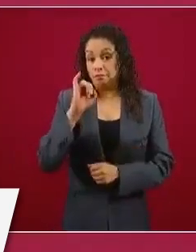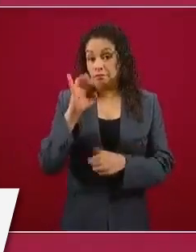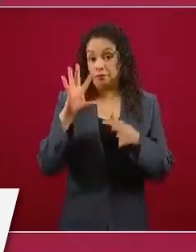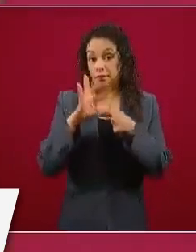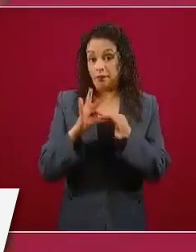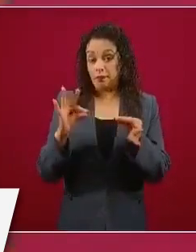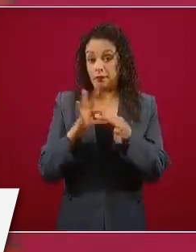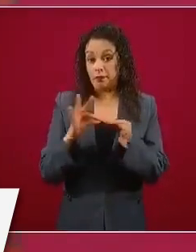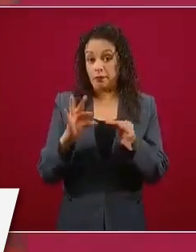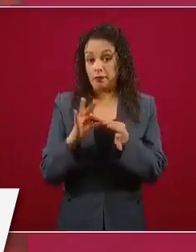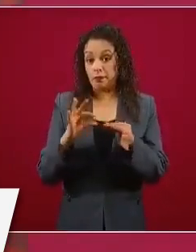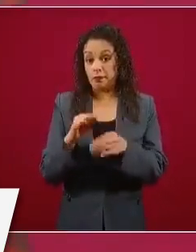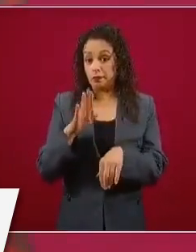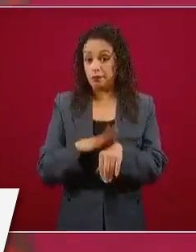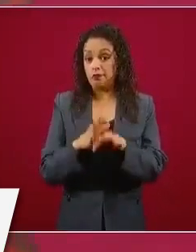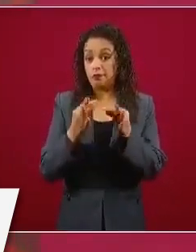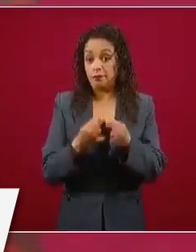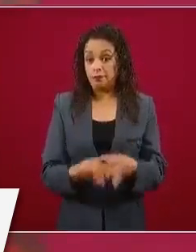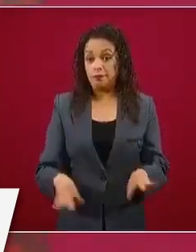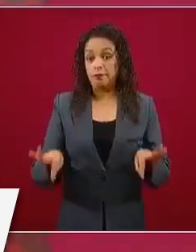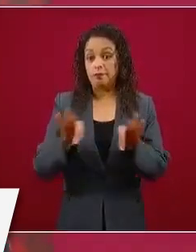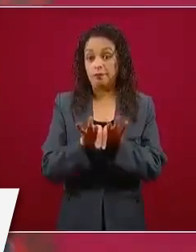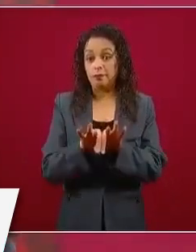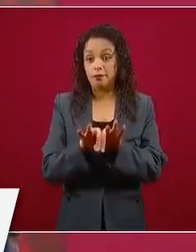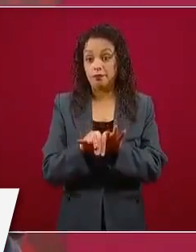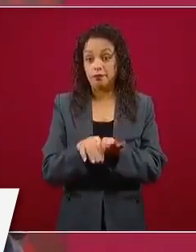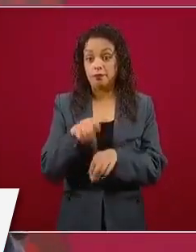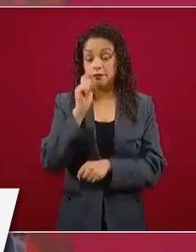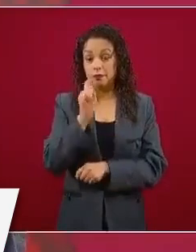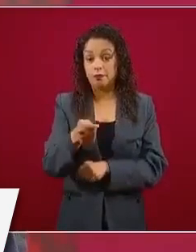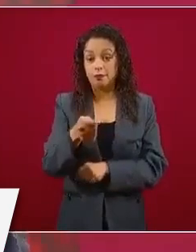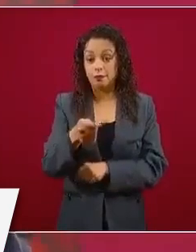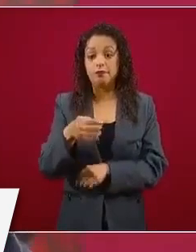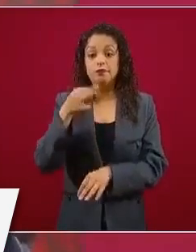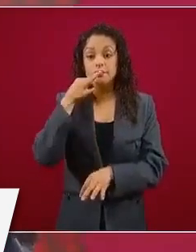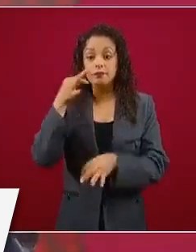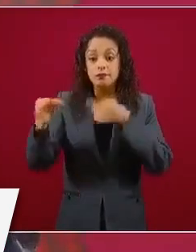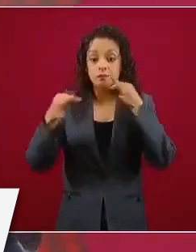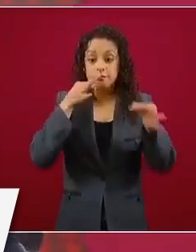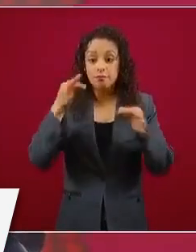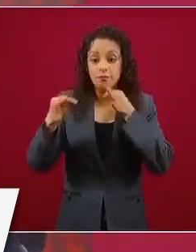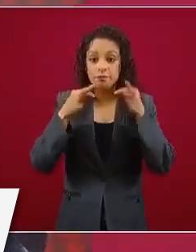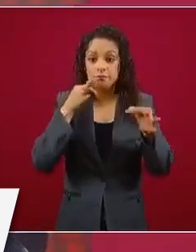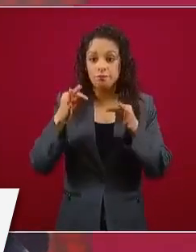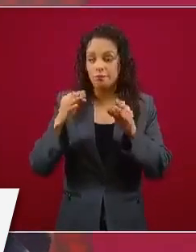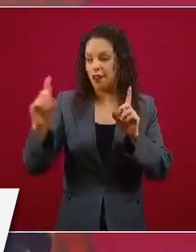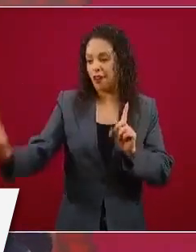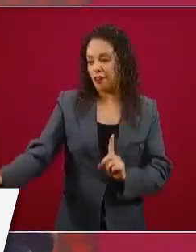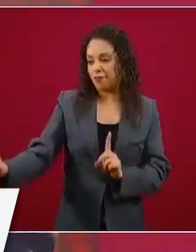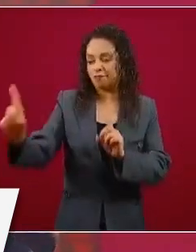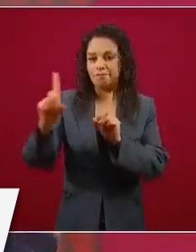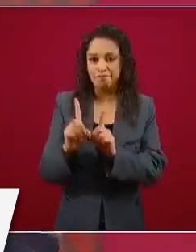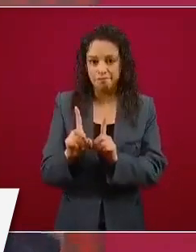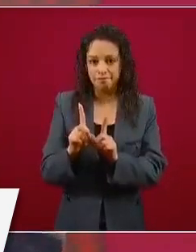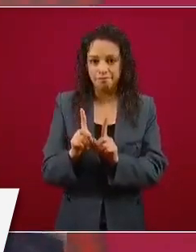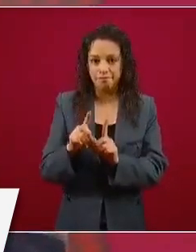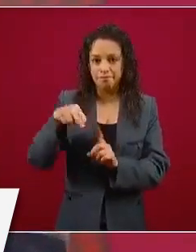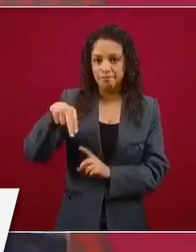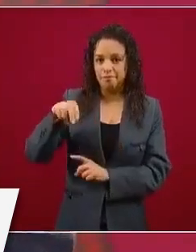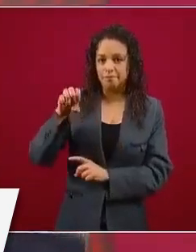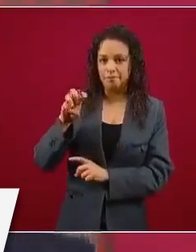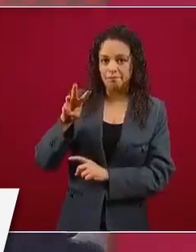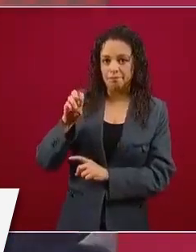noticia, el encuentro, el New York Times, el Washington Post,